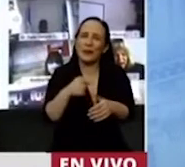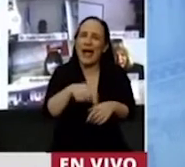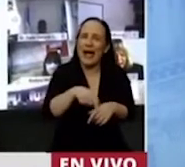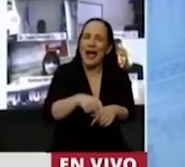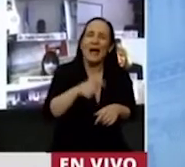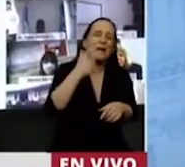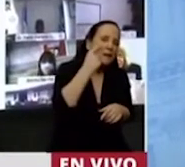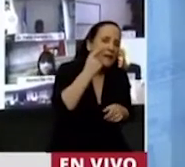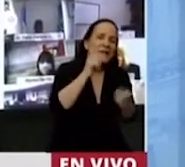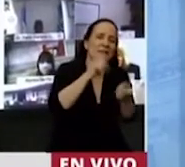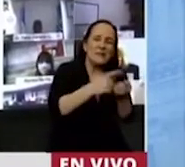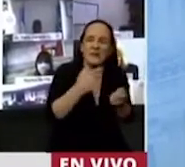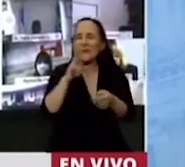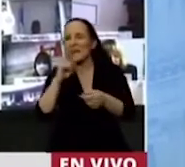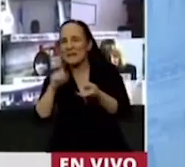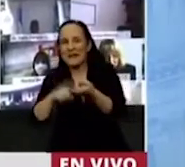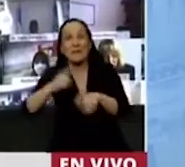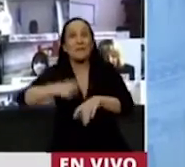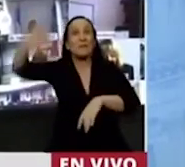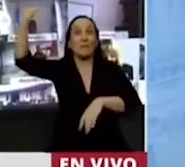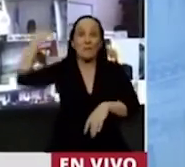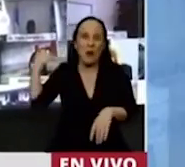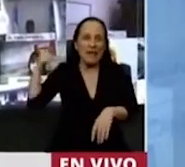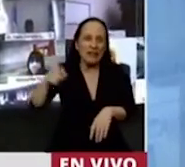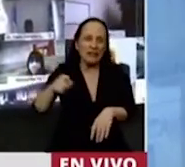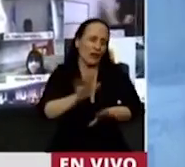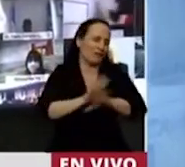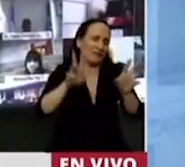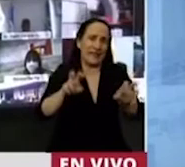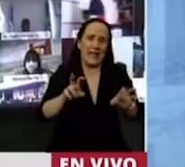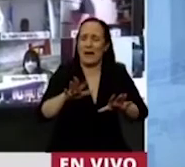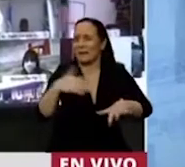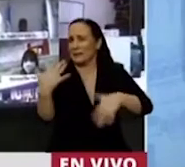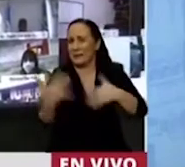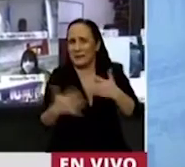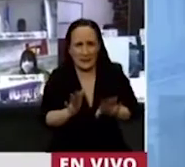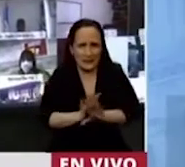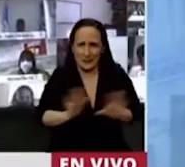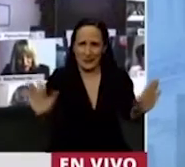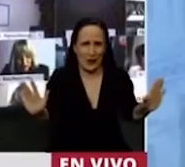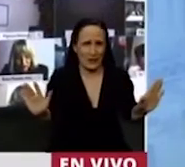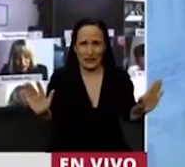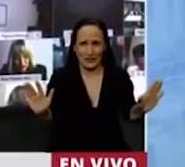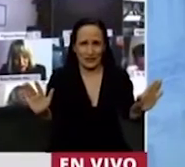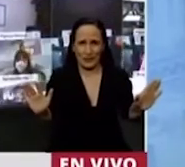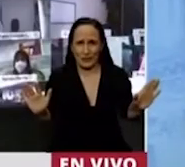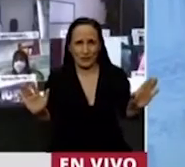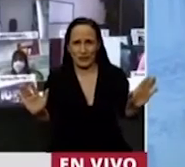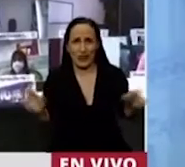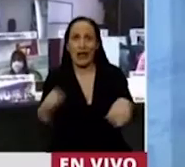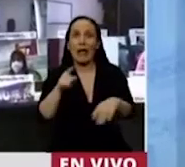igualitario. En ese momento era todo un conflicto. Equiparación de hijos